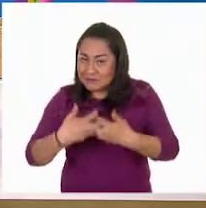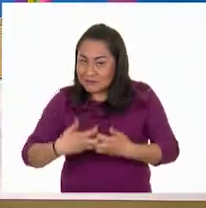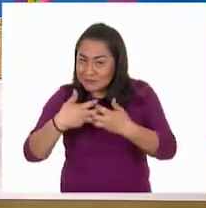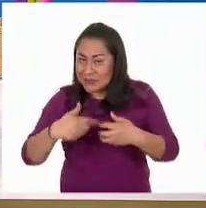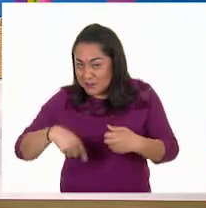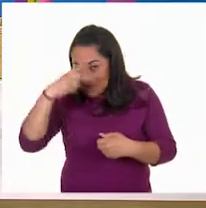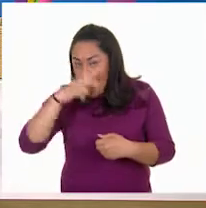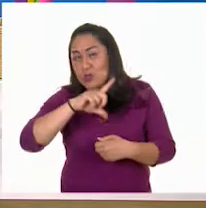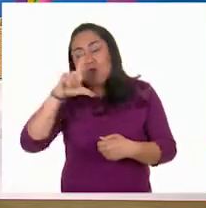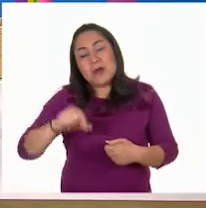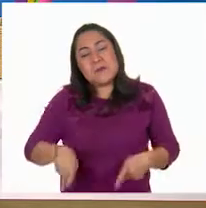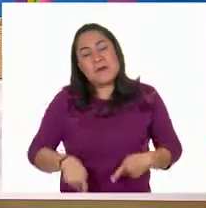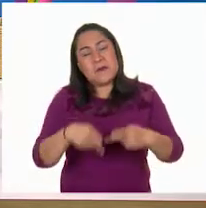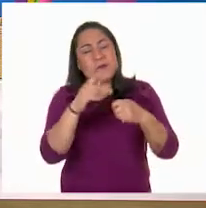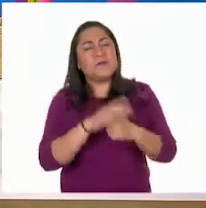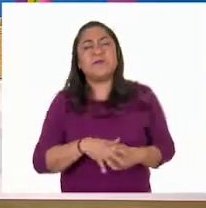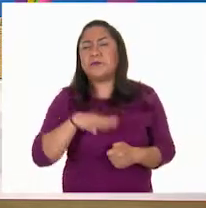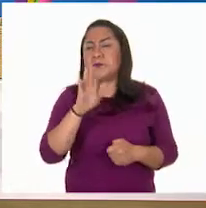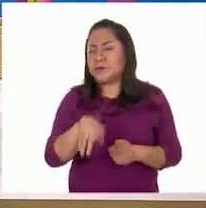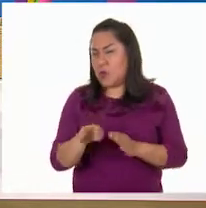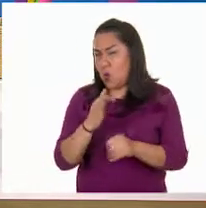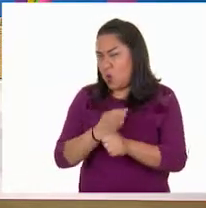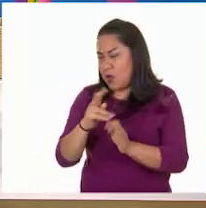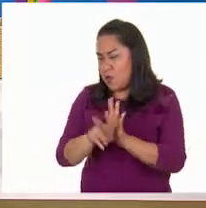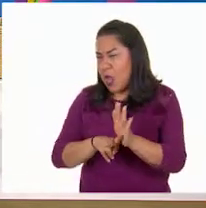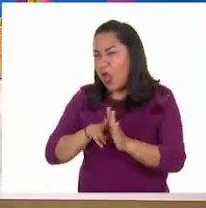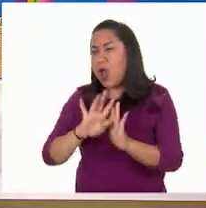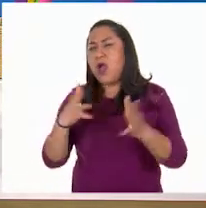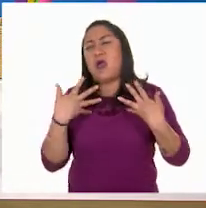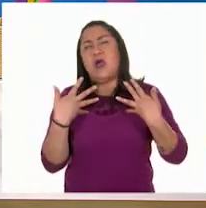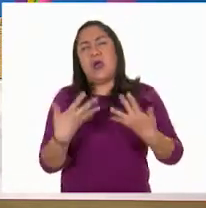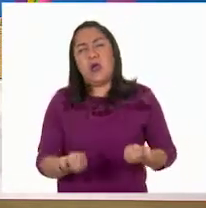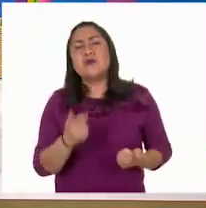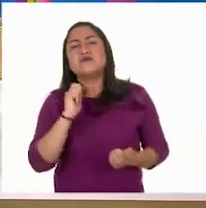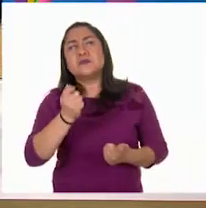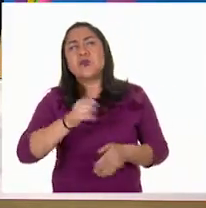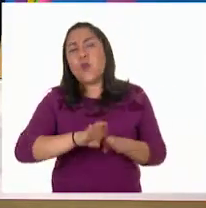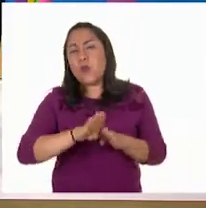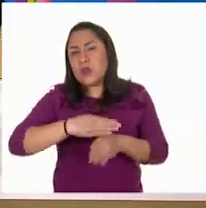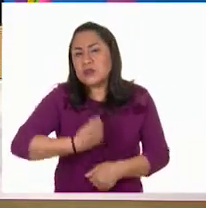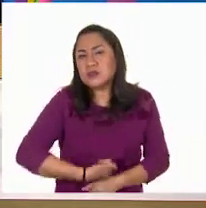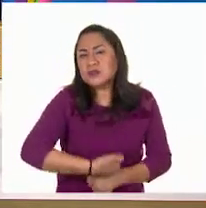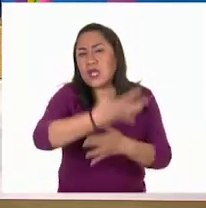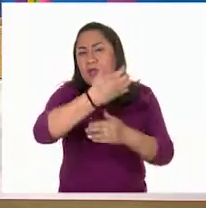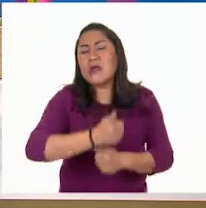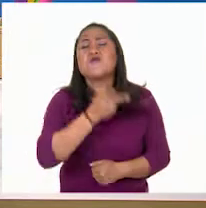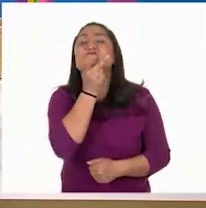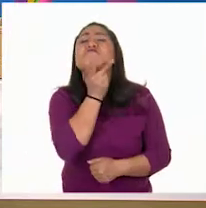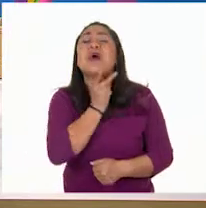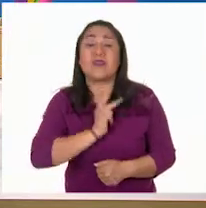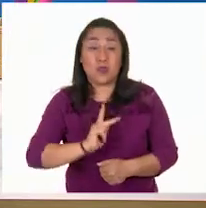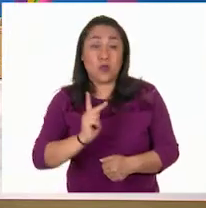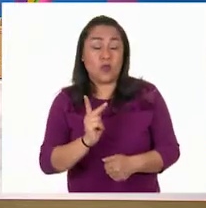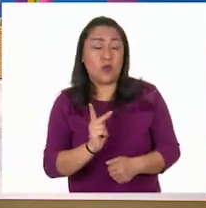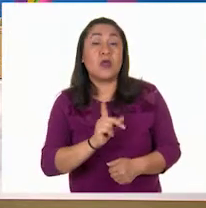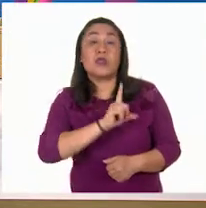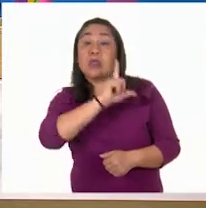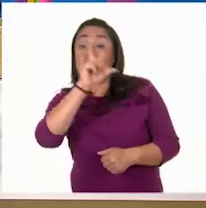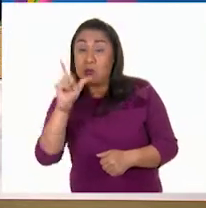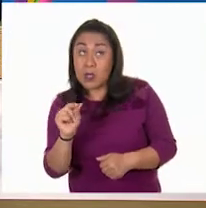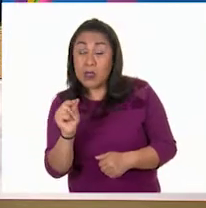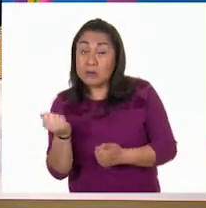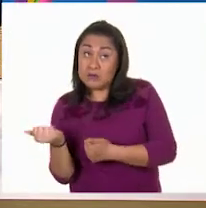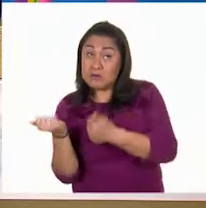Maestra, con el video me queda más claro lo que pasa con la exportación del petróleo, que es una materia prima y de la importación de